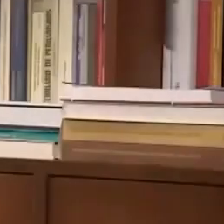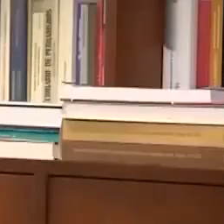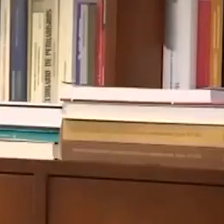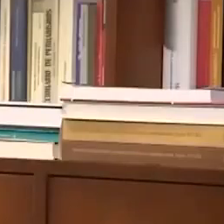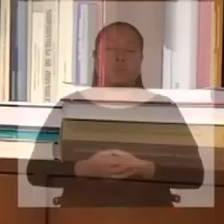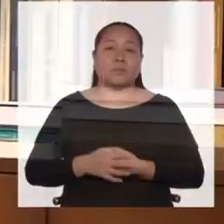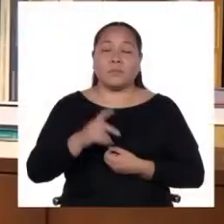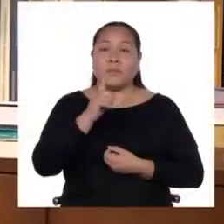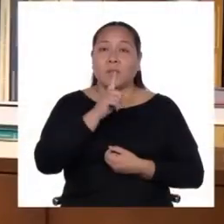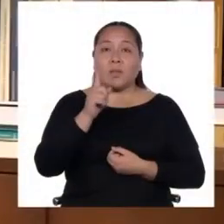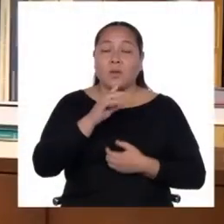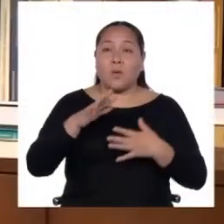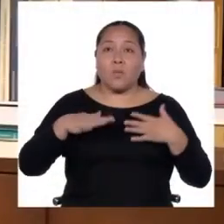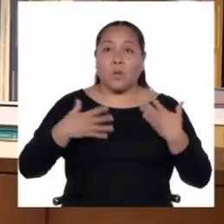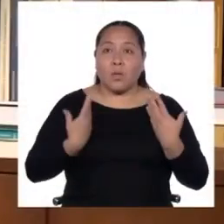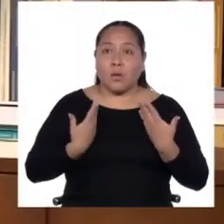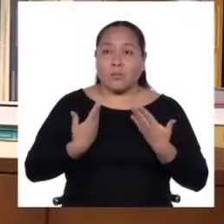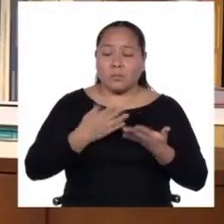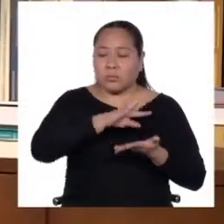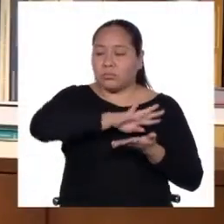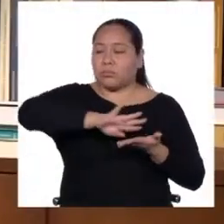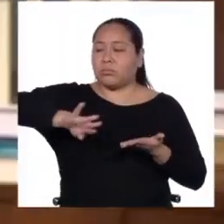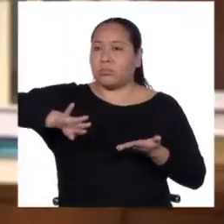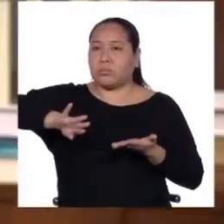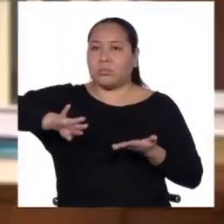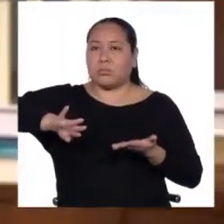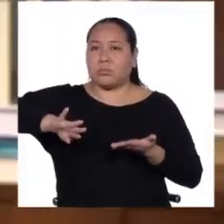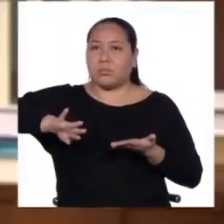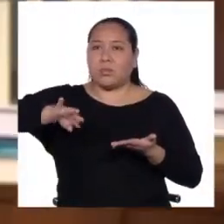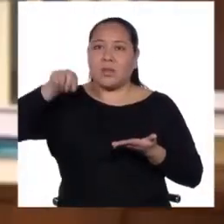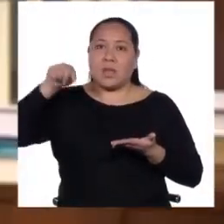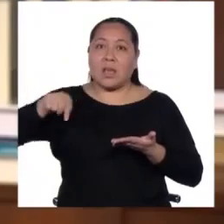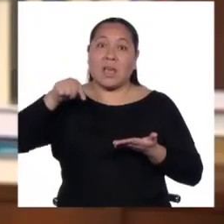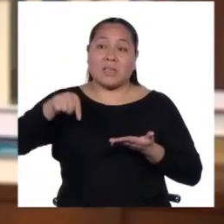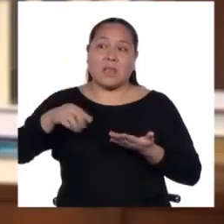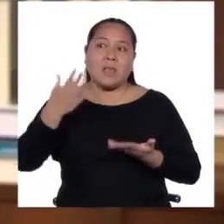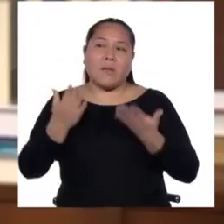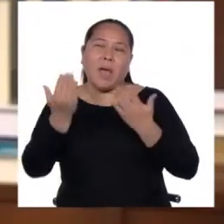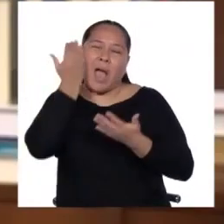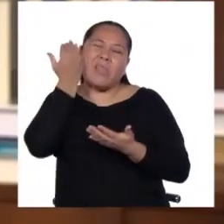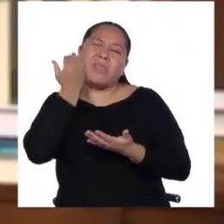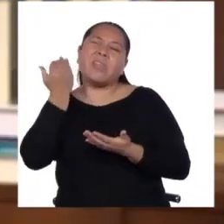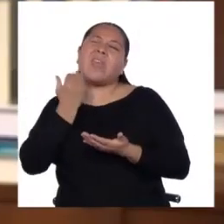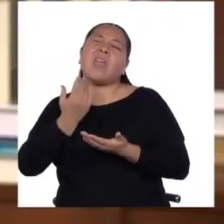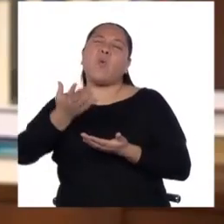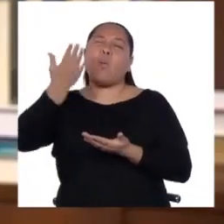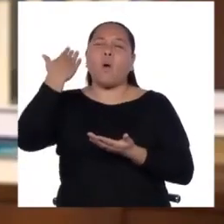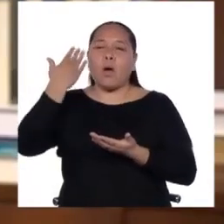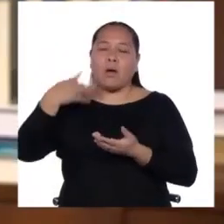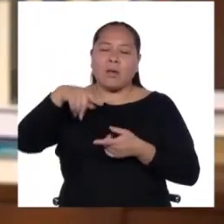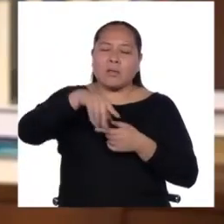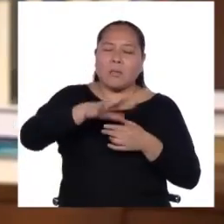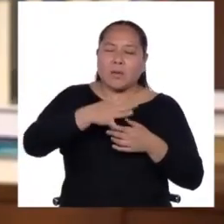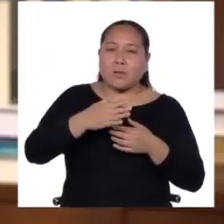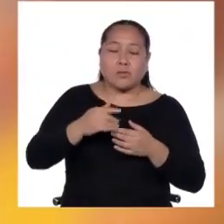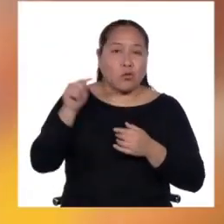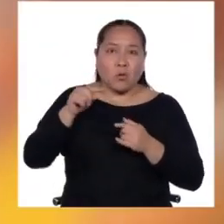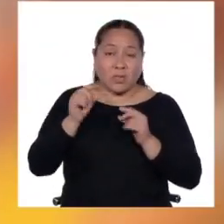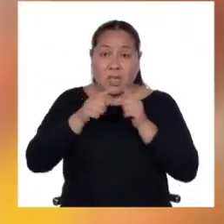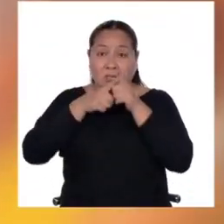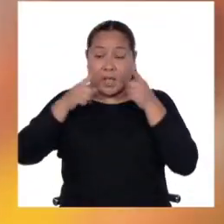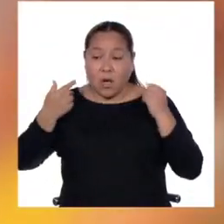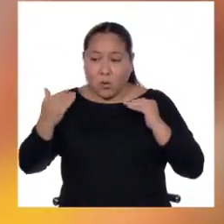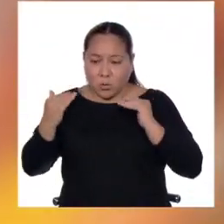No podemos decir que una de ellas sea mucho más antigua que la otra. Son lenguas que coexistieron en un tiempo